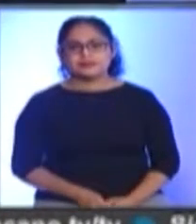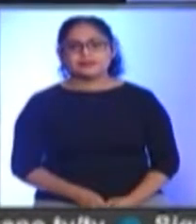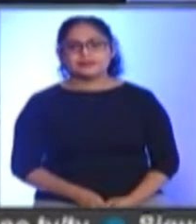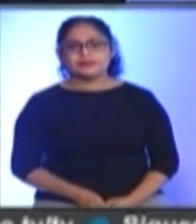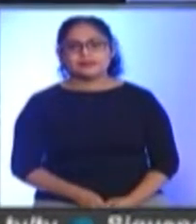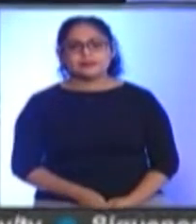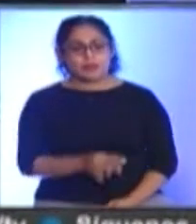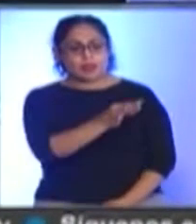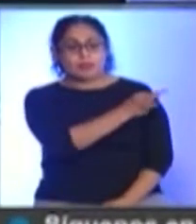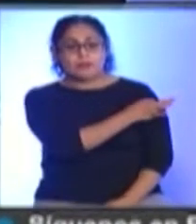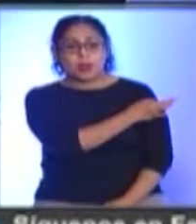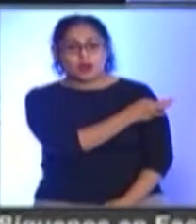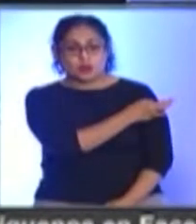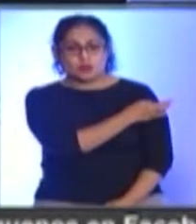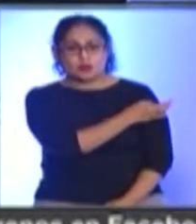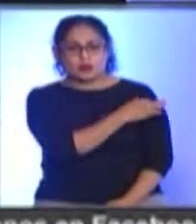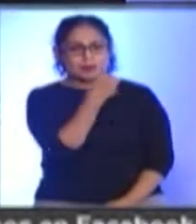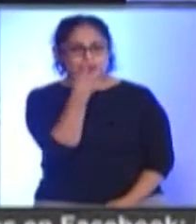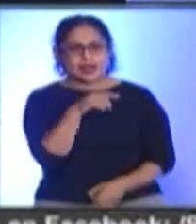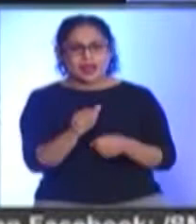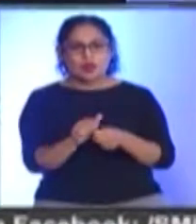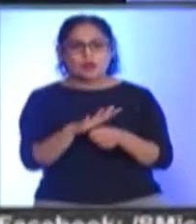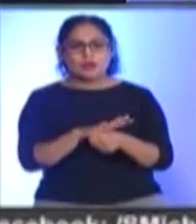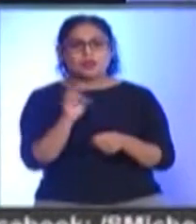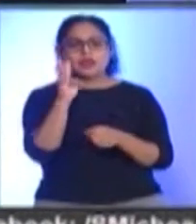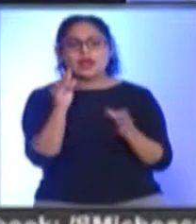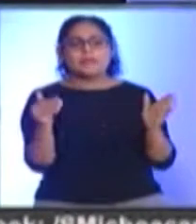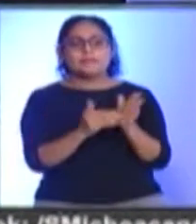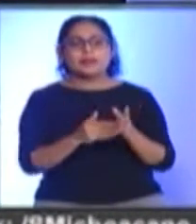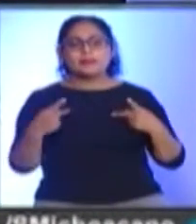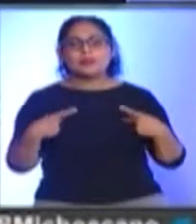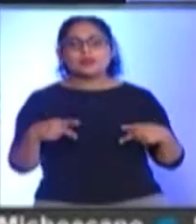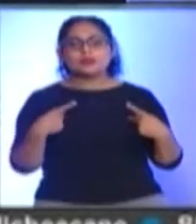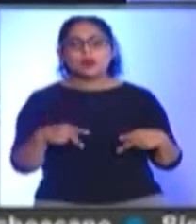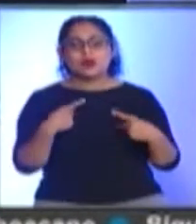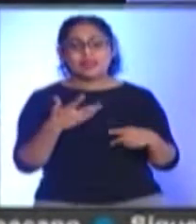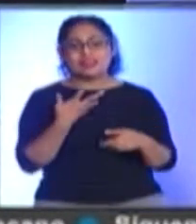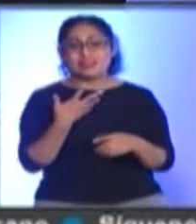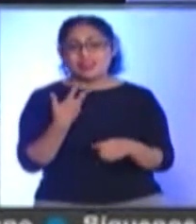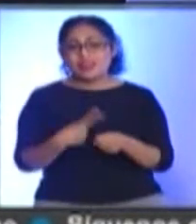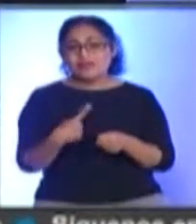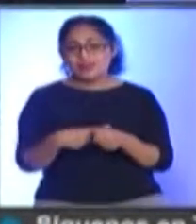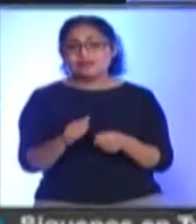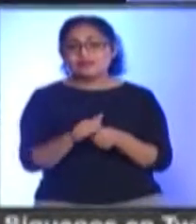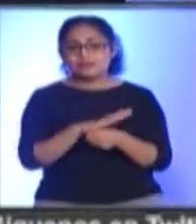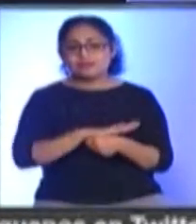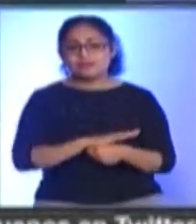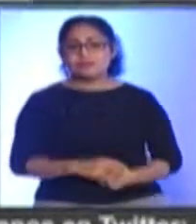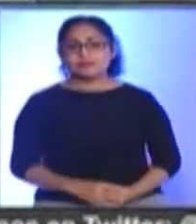Y tras vacunarse contra la COVID-19 Más de tres mil michoacanos Han dado positivos A la enfermedad